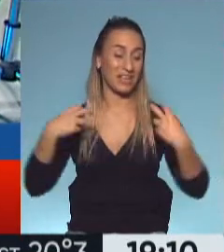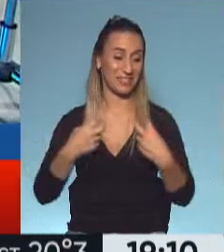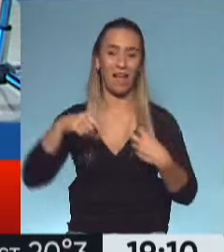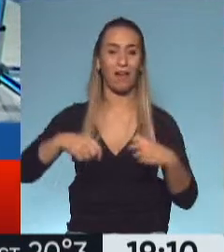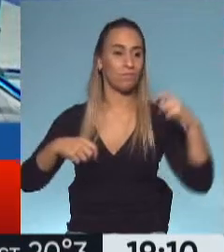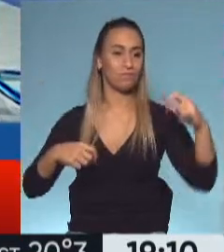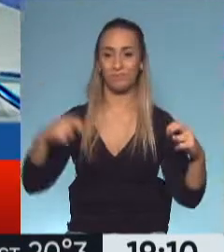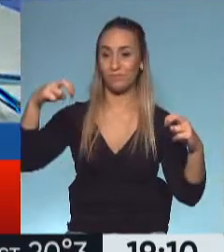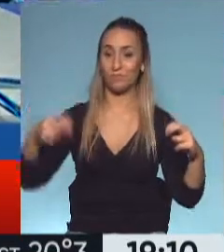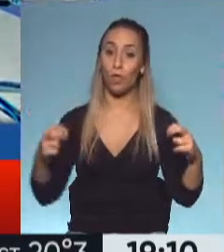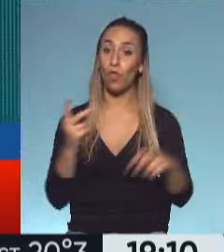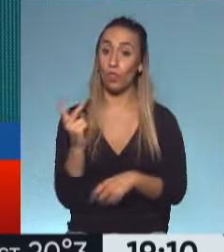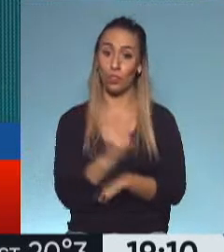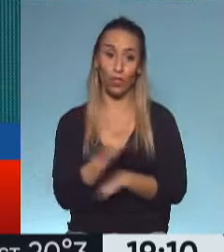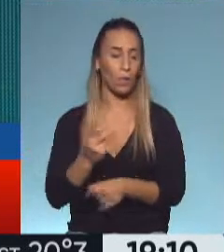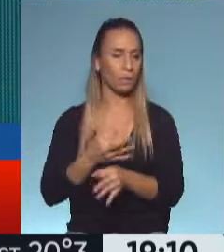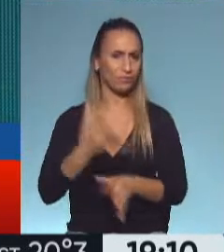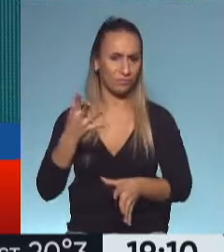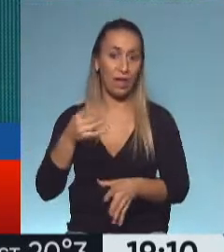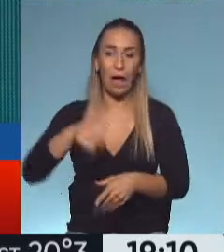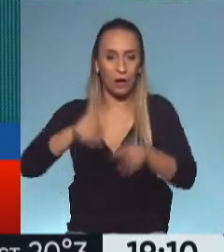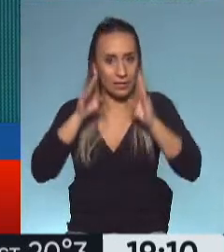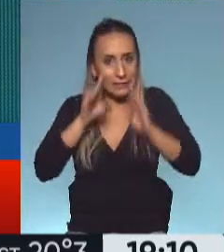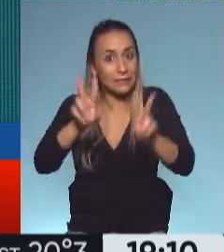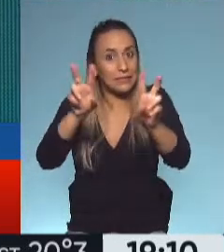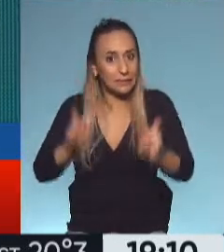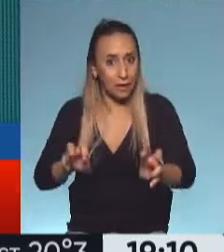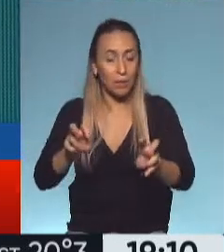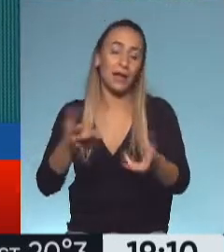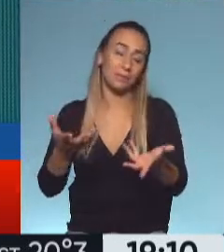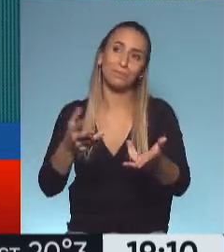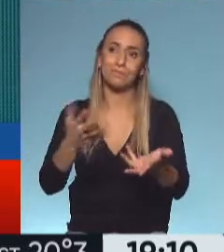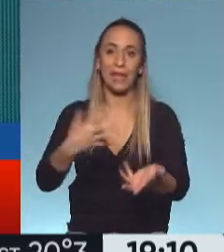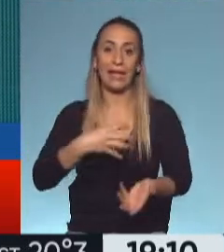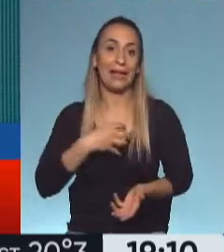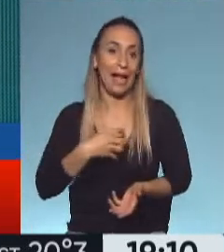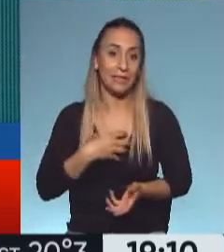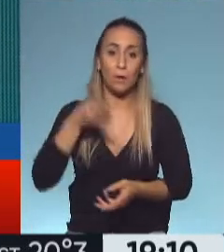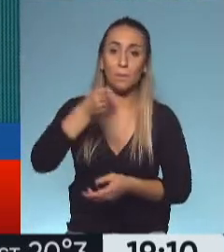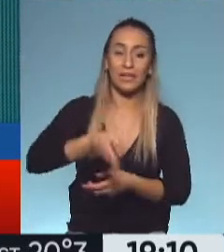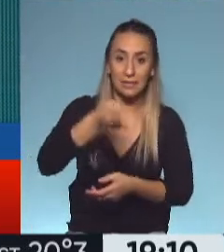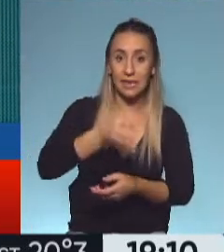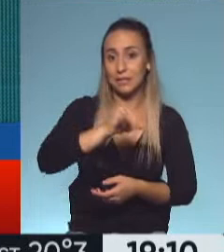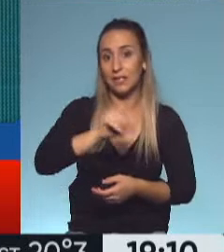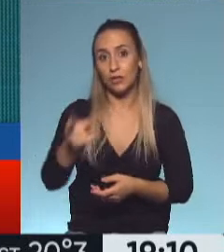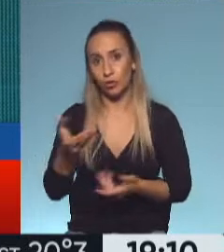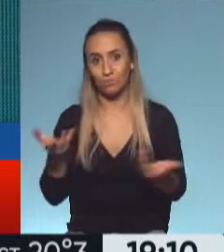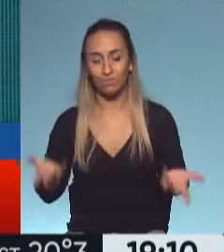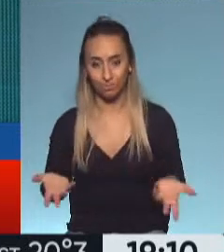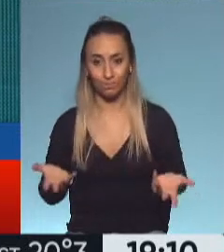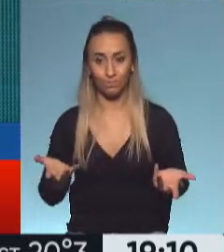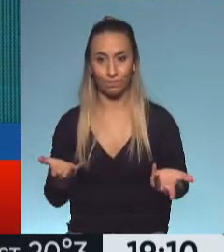pasa a ser las clases, la presencialidad de las clases. En algún punto son casi un sinónimo por